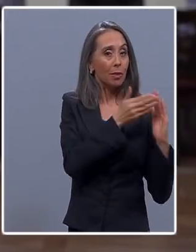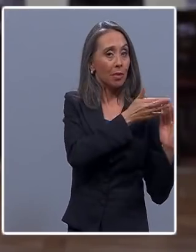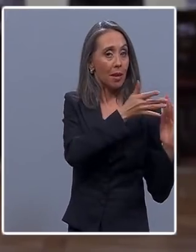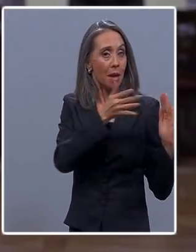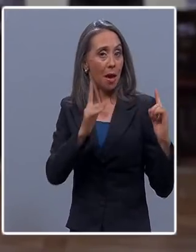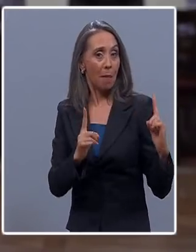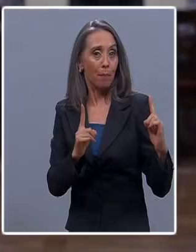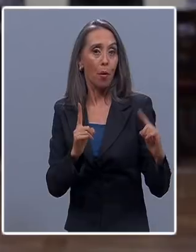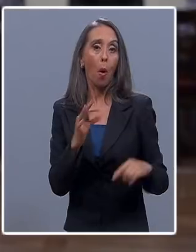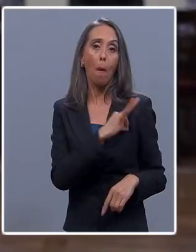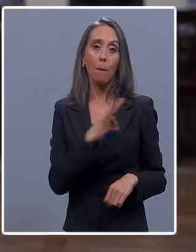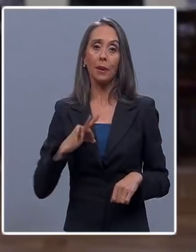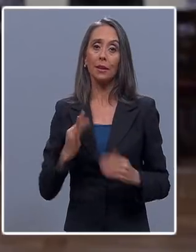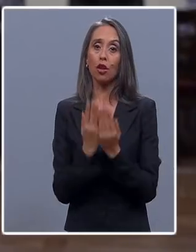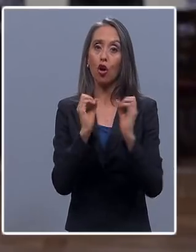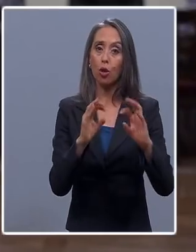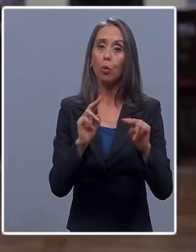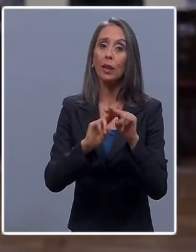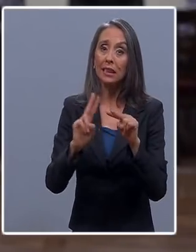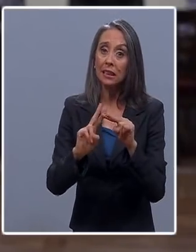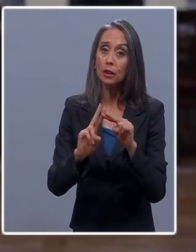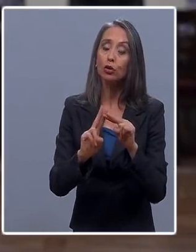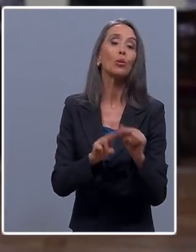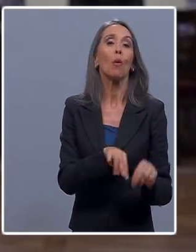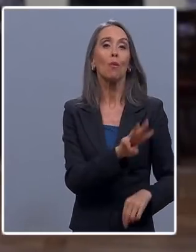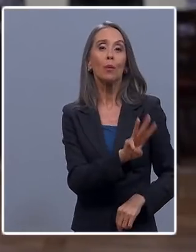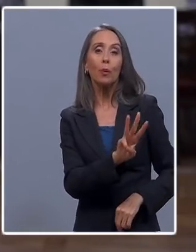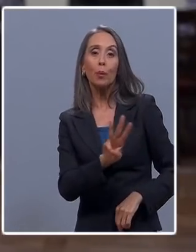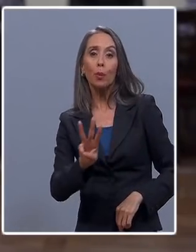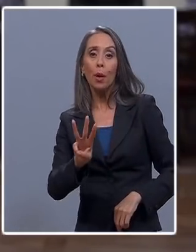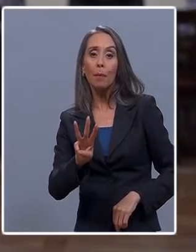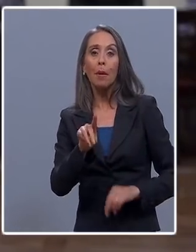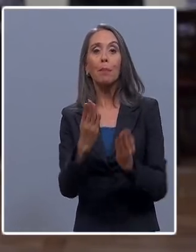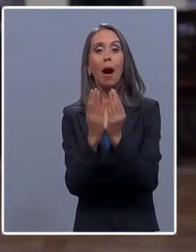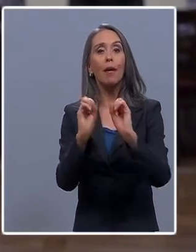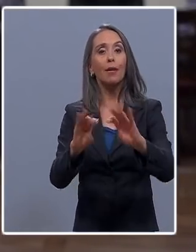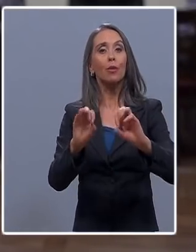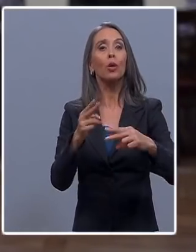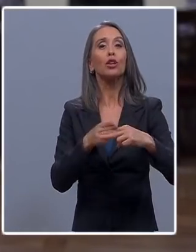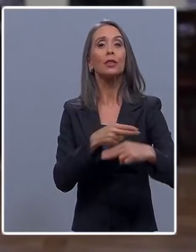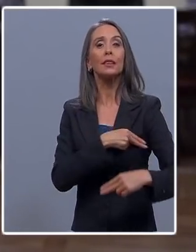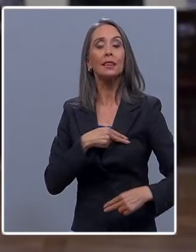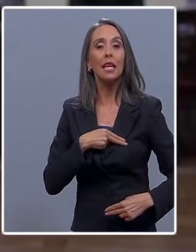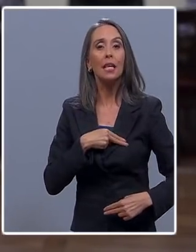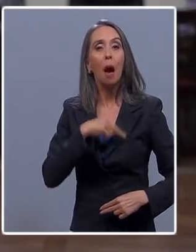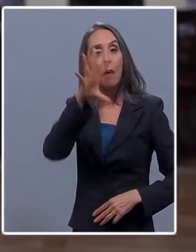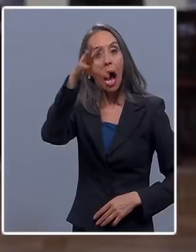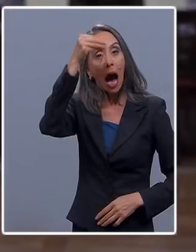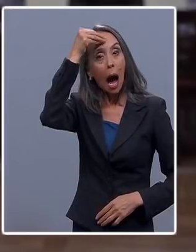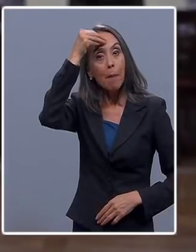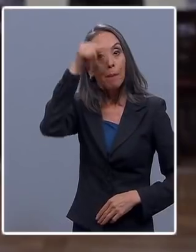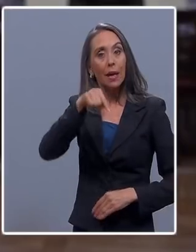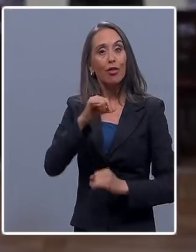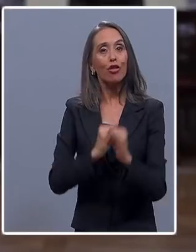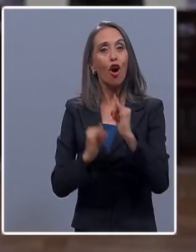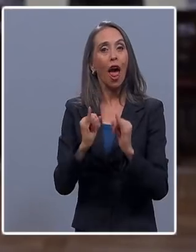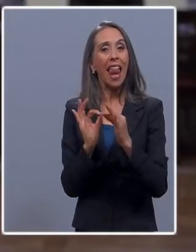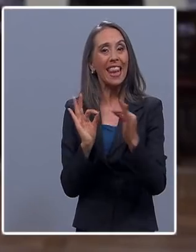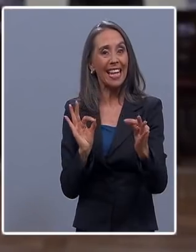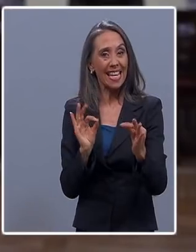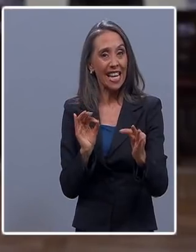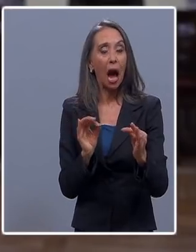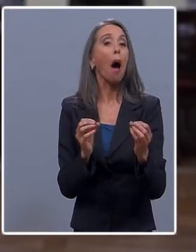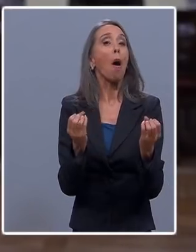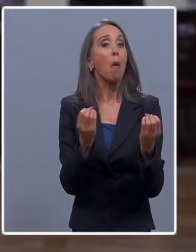el Ministerio de Educación elaboró una plataforma educativa virtual llamada Aprendo en Línea y